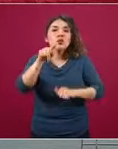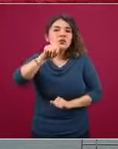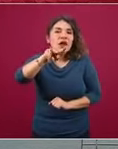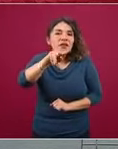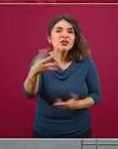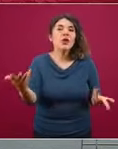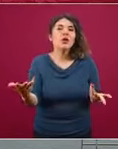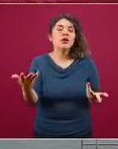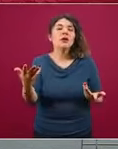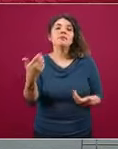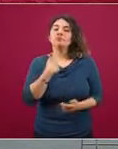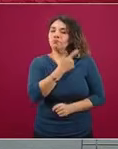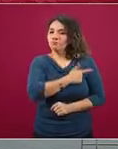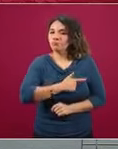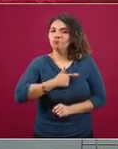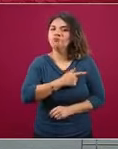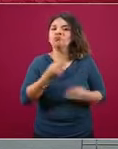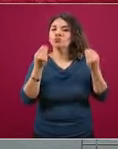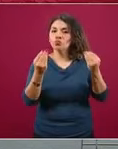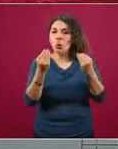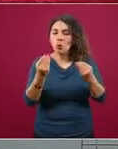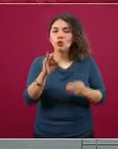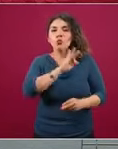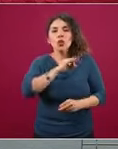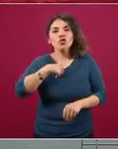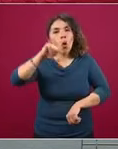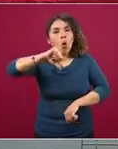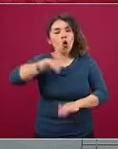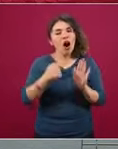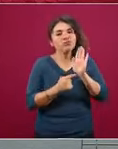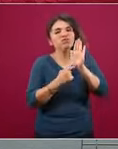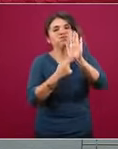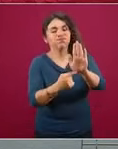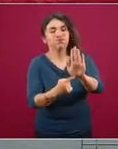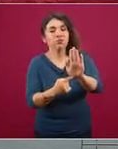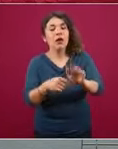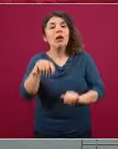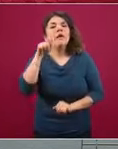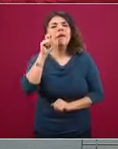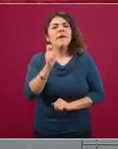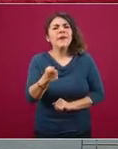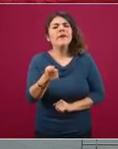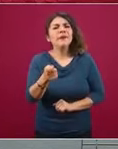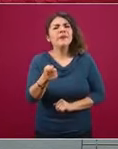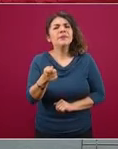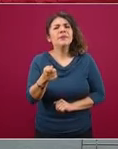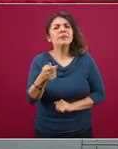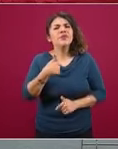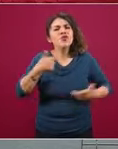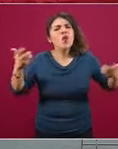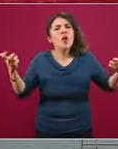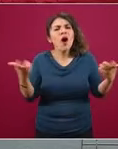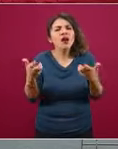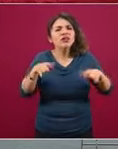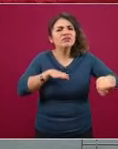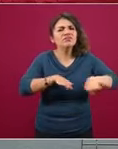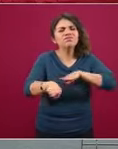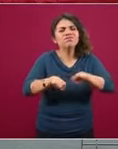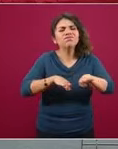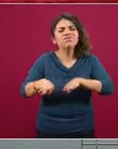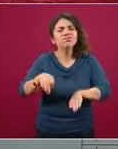televisión. Me da mucho gusto poderles presentar en esta ocasión qué es lo que estamos haciendo